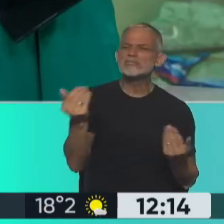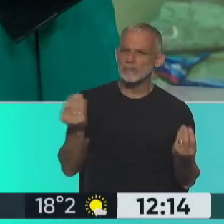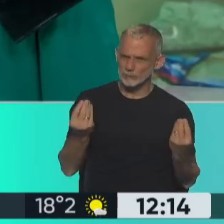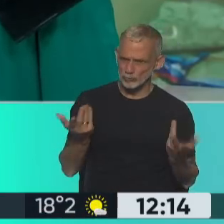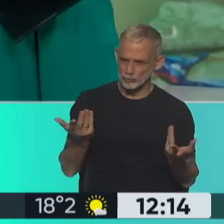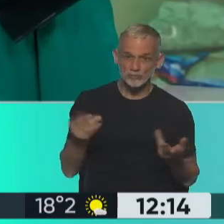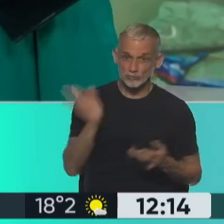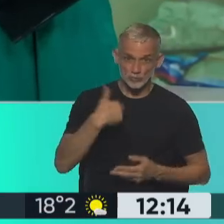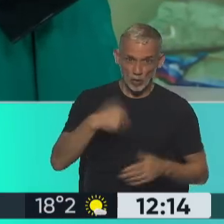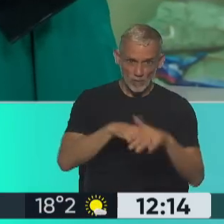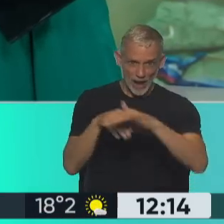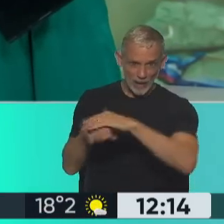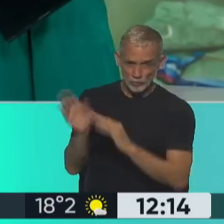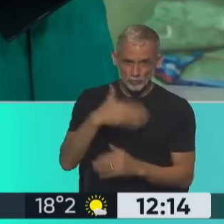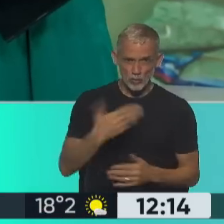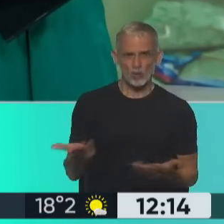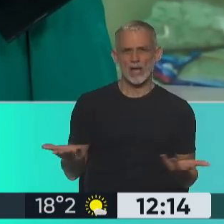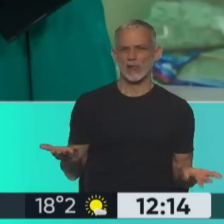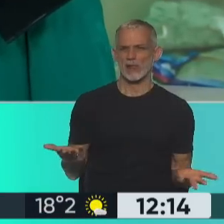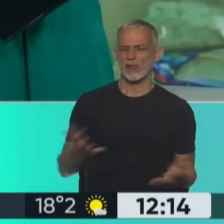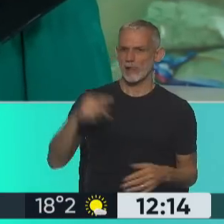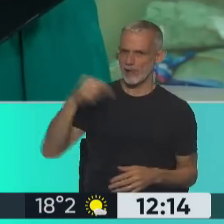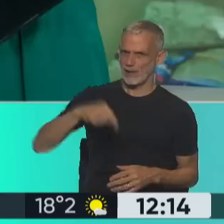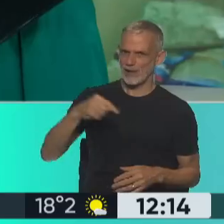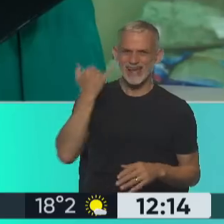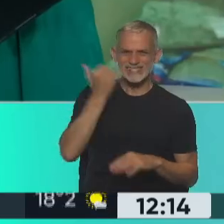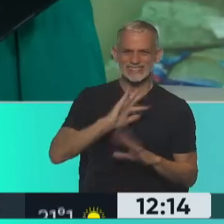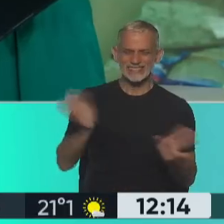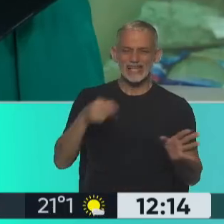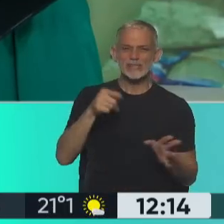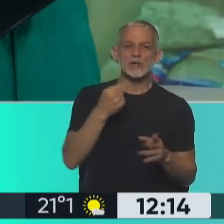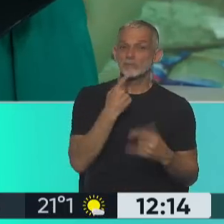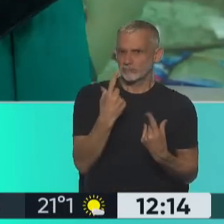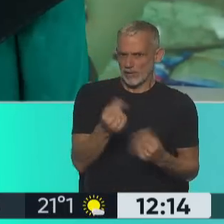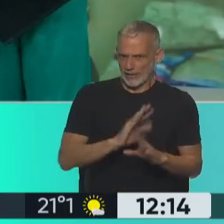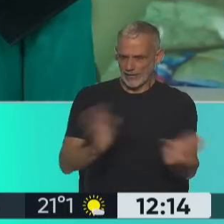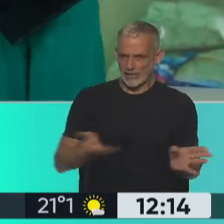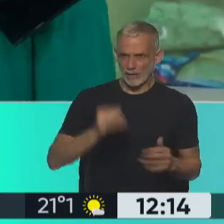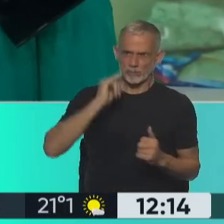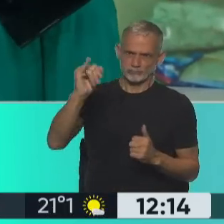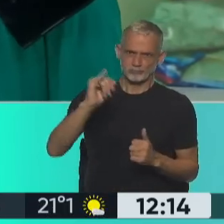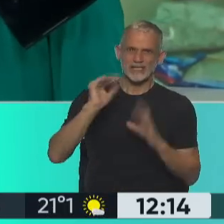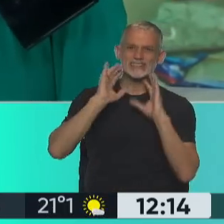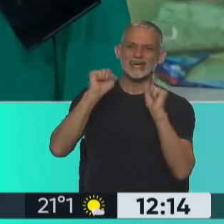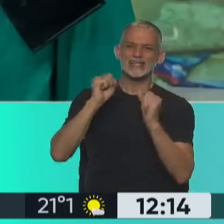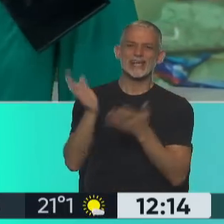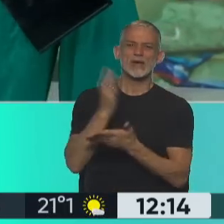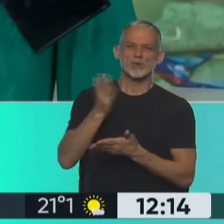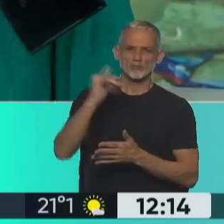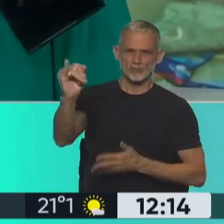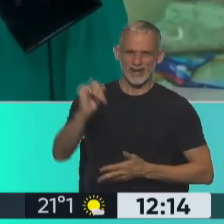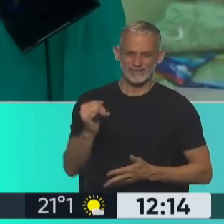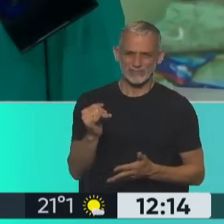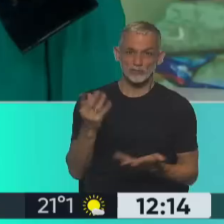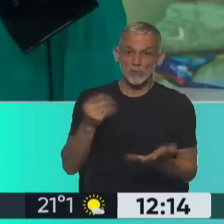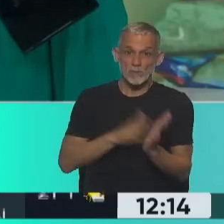que sucede en todos los bancos. Entonces, ahora empezamos con este reclamo, poniendo en conocimiento también a la Secretaría de Producción, porque